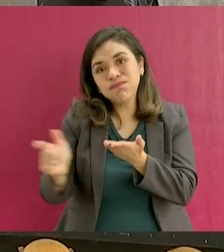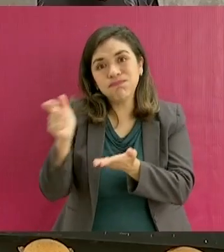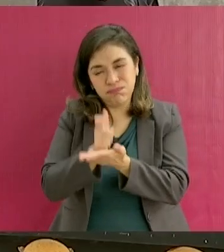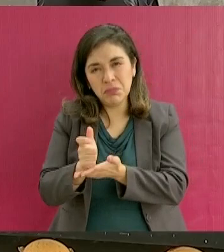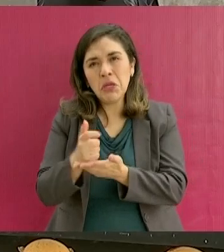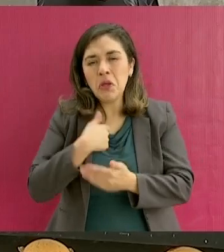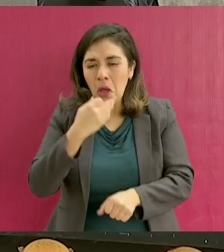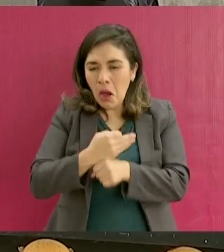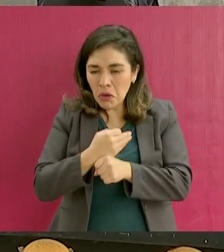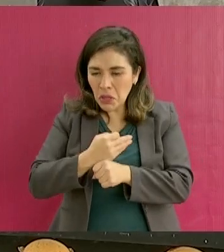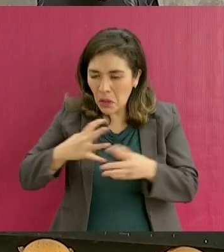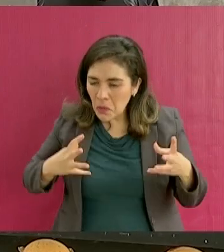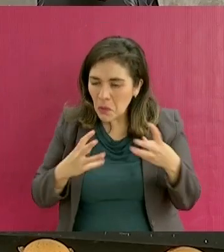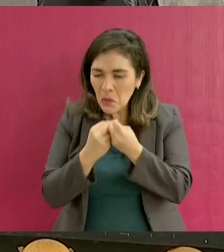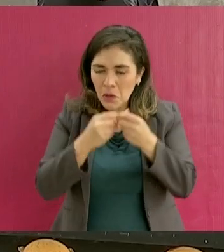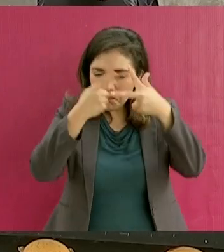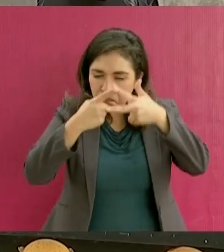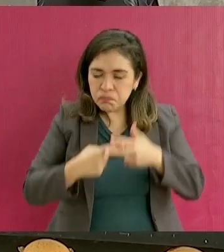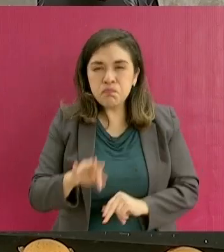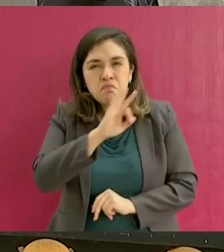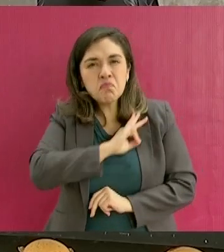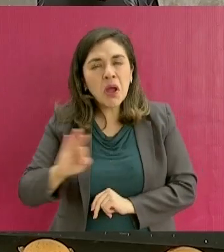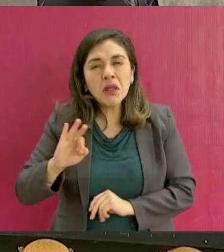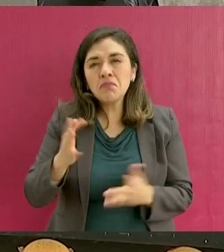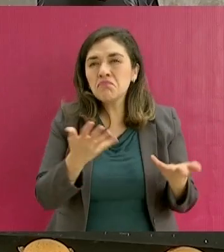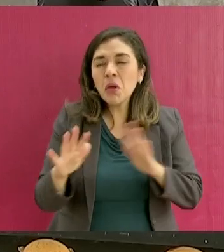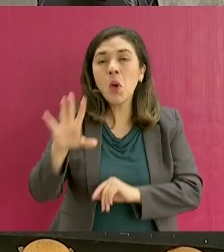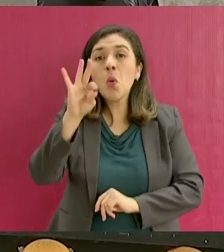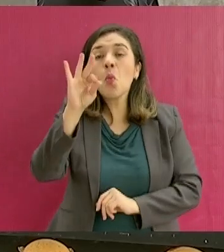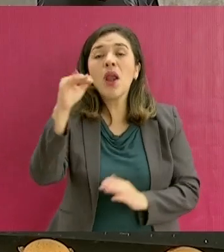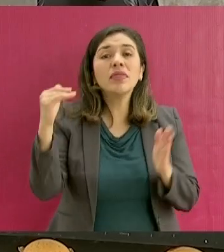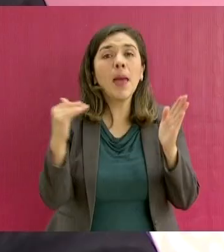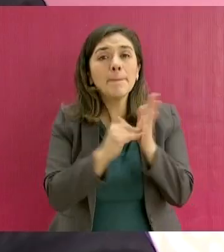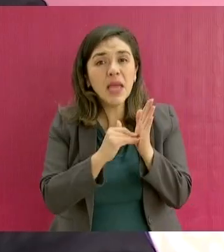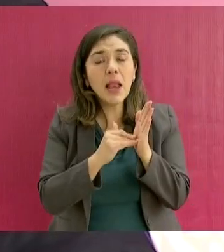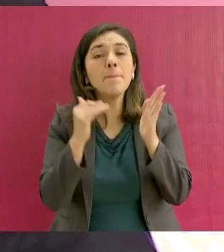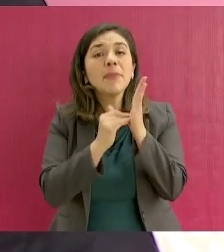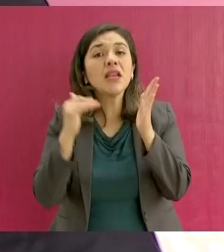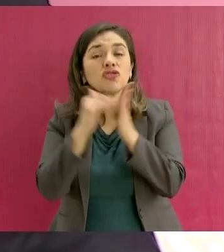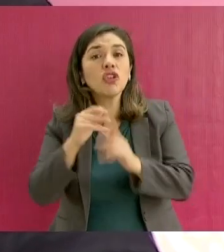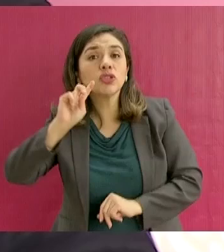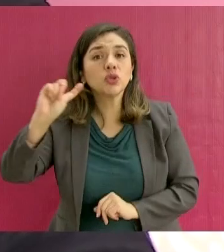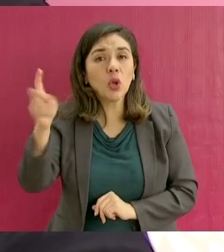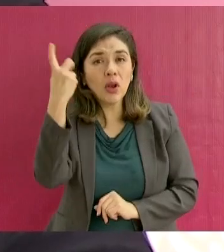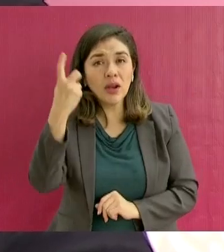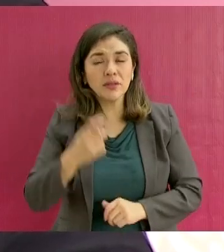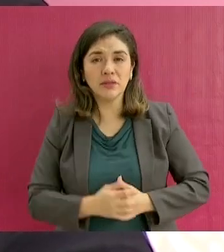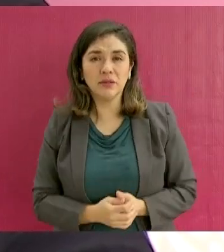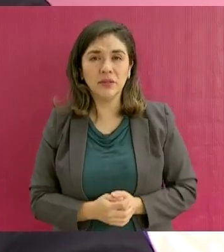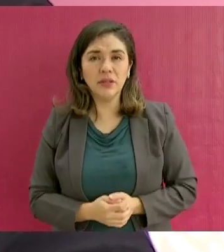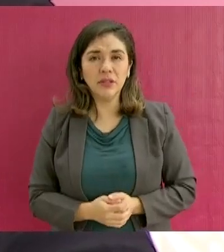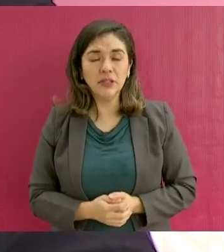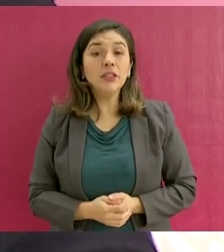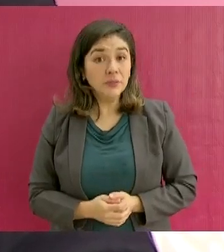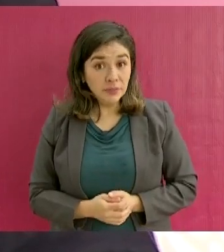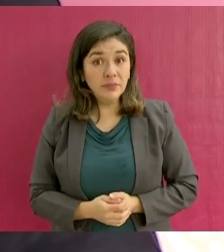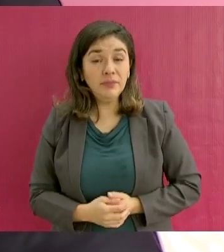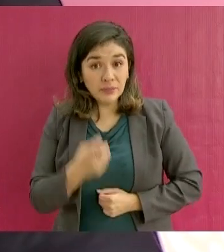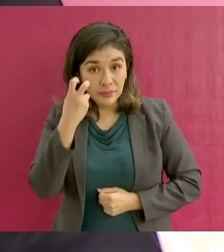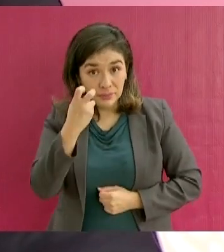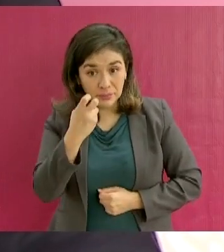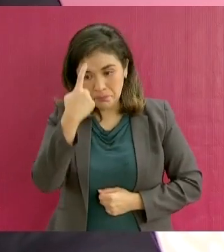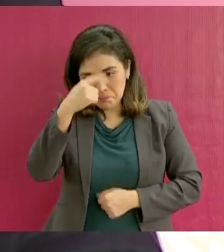calculamos que van a llegar alrededor de 40 mil millones de dólares y esto